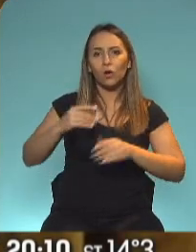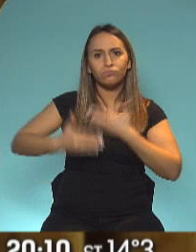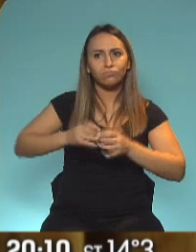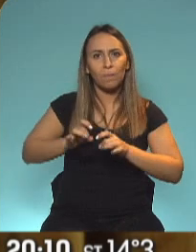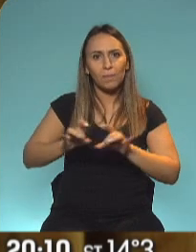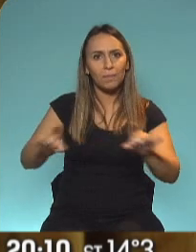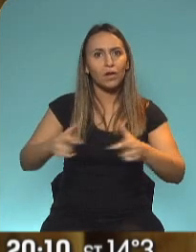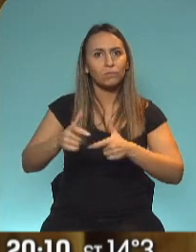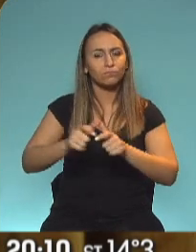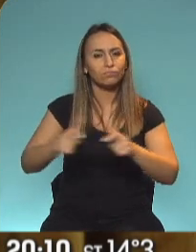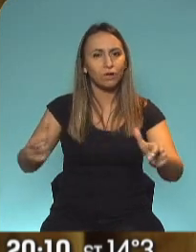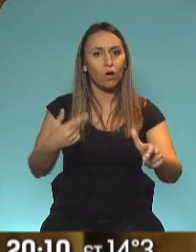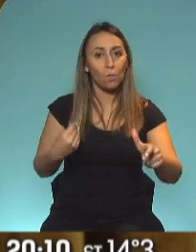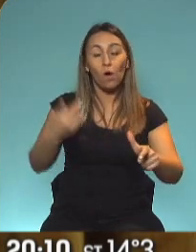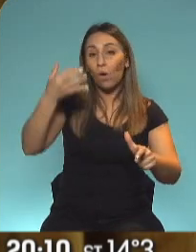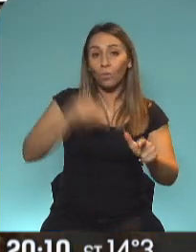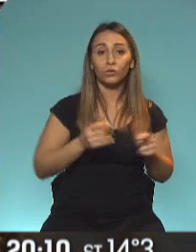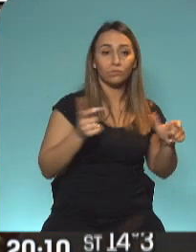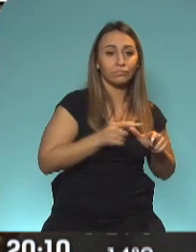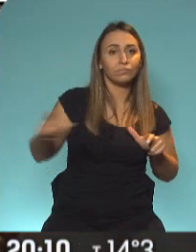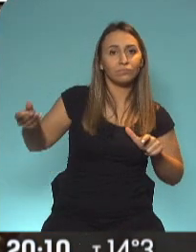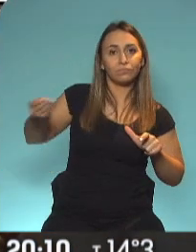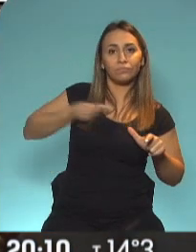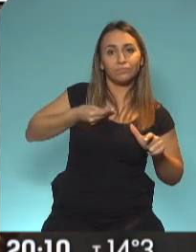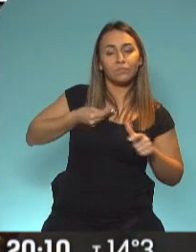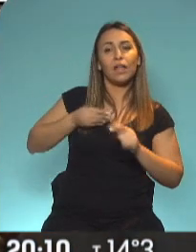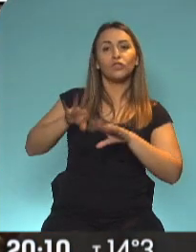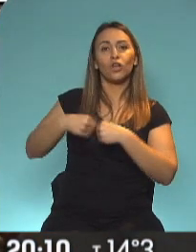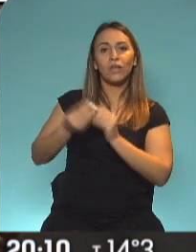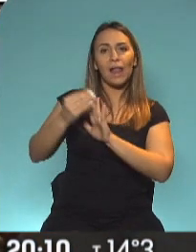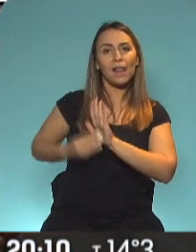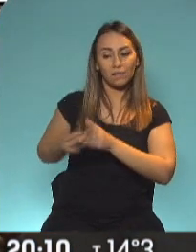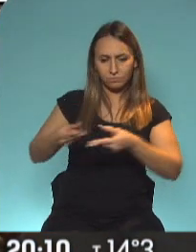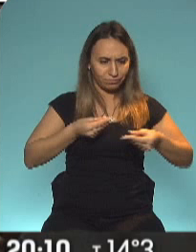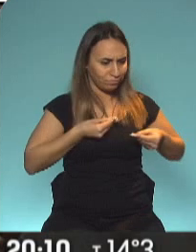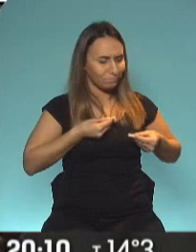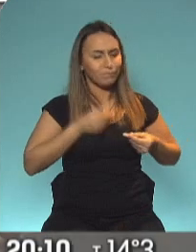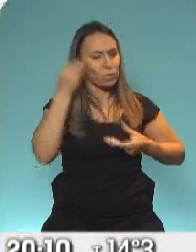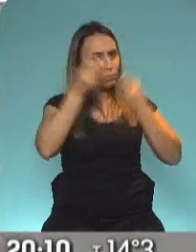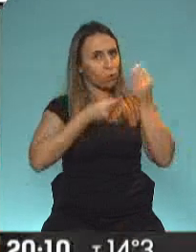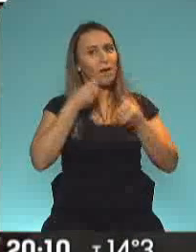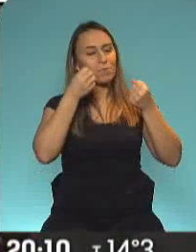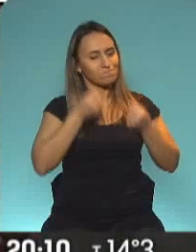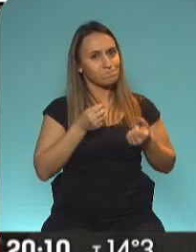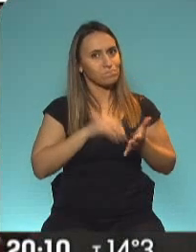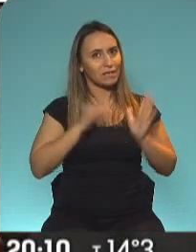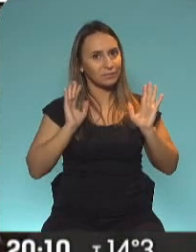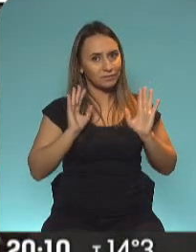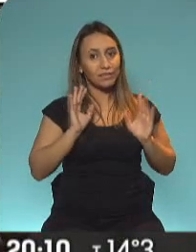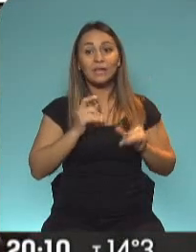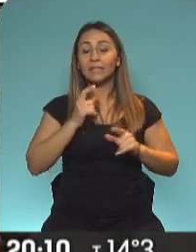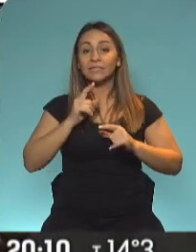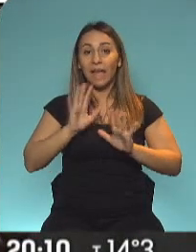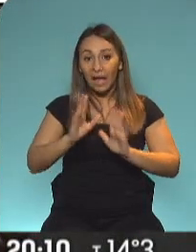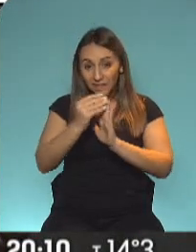cuando estábamos reunidos nos entró el dato del contagio de hoy. Hoy vuelve a reafirmar nuestra preocupación, la evolución de los contagios. Si la evolución de los datos